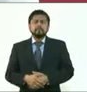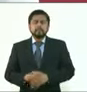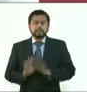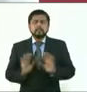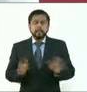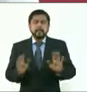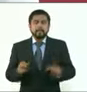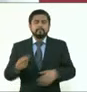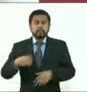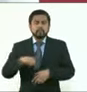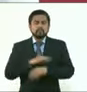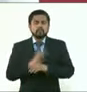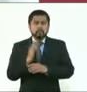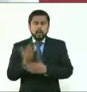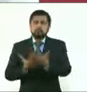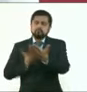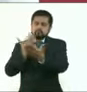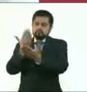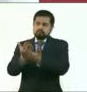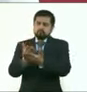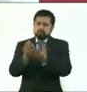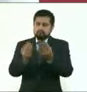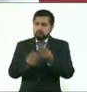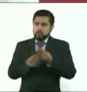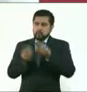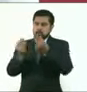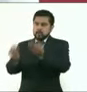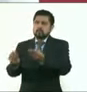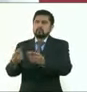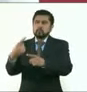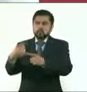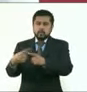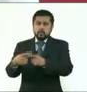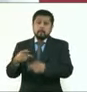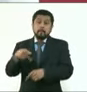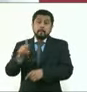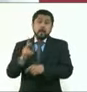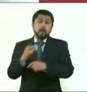propuesta, estamos esperando la respuesta.